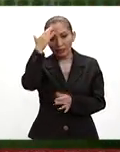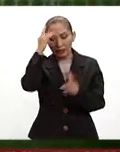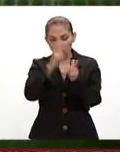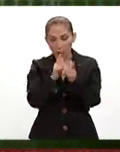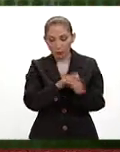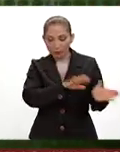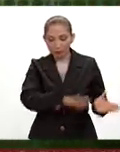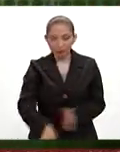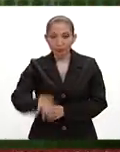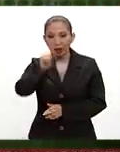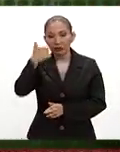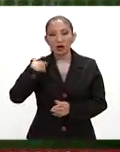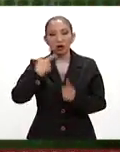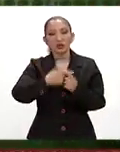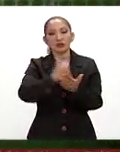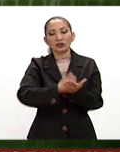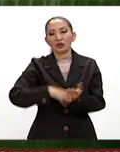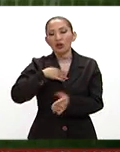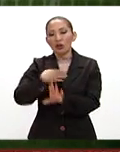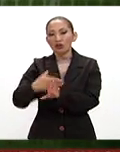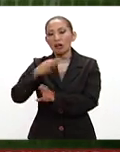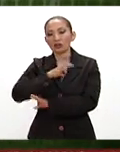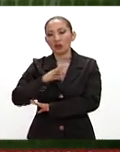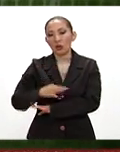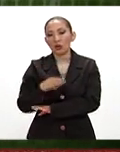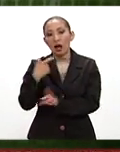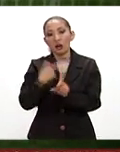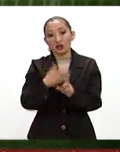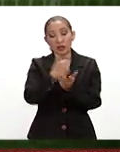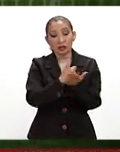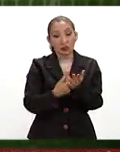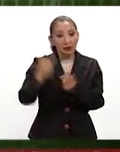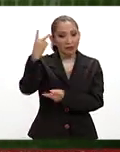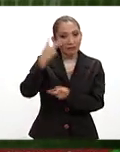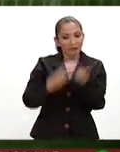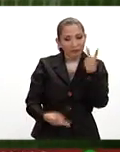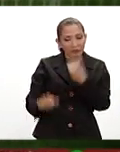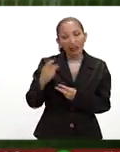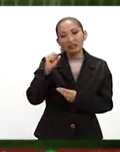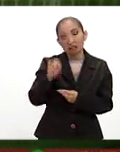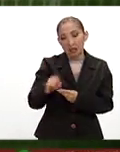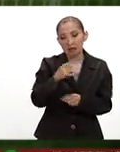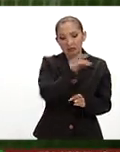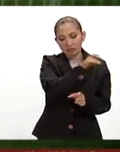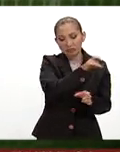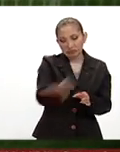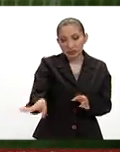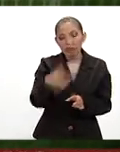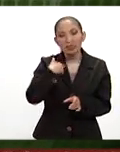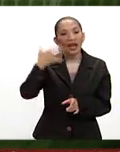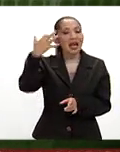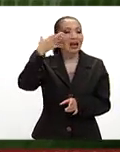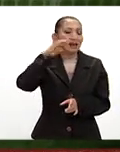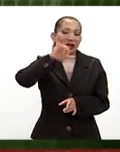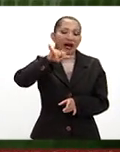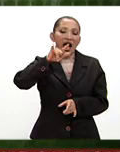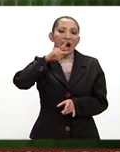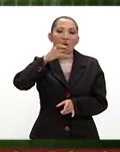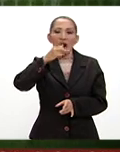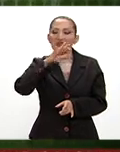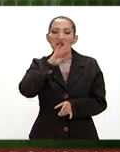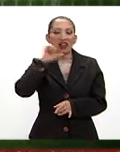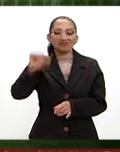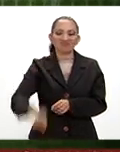grupo. Del otro lado, Cruz Zul contra Toluca, el Cruz Zul, bueno, pues viene de, sí, de golear, pero a un equipo de Jaguares, que estaba en muy mal